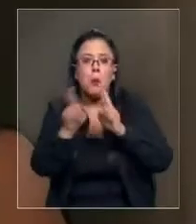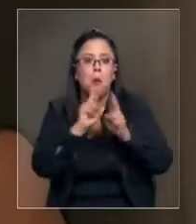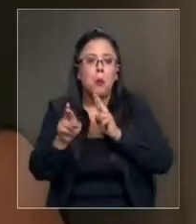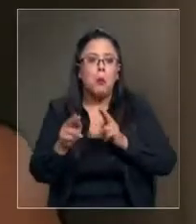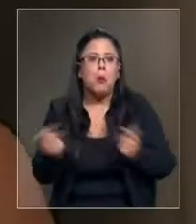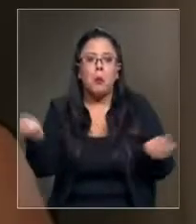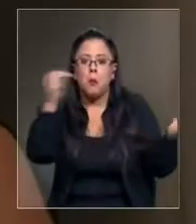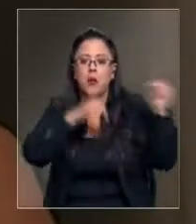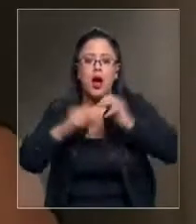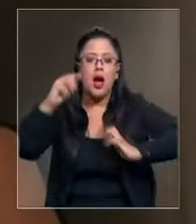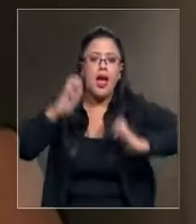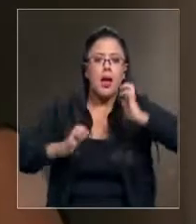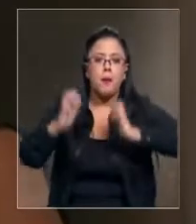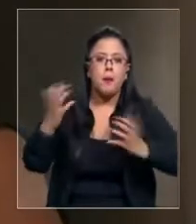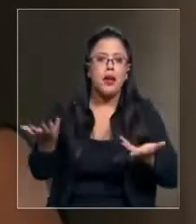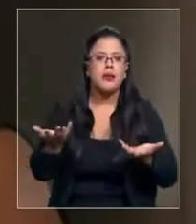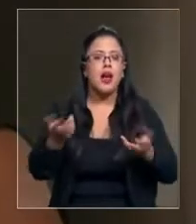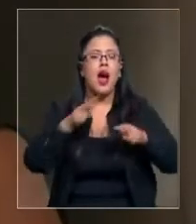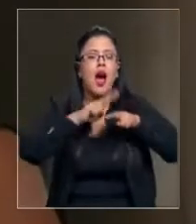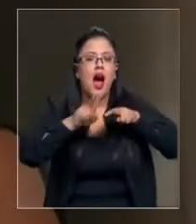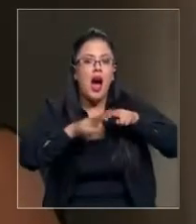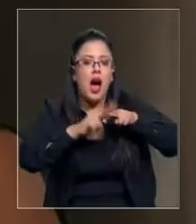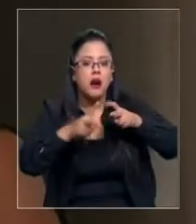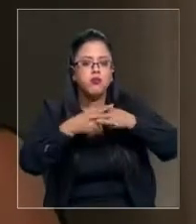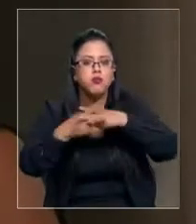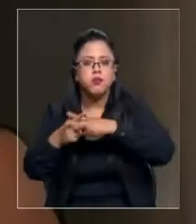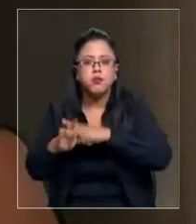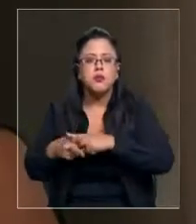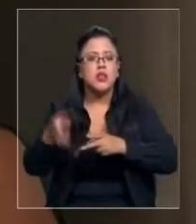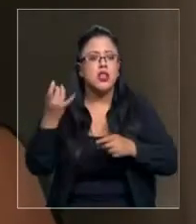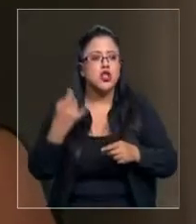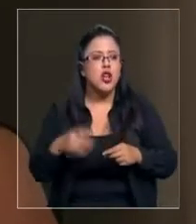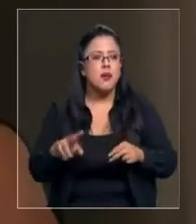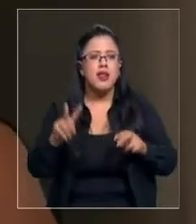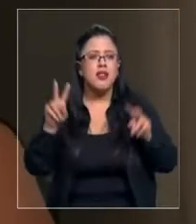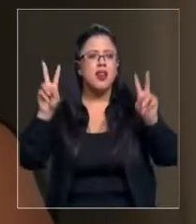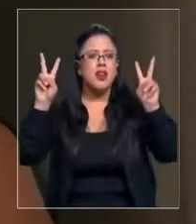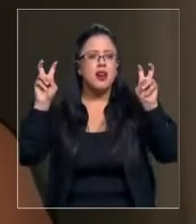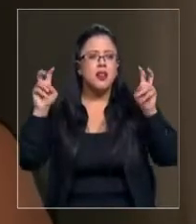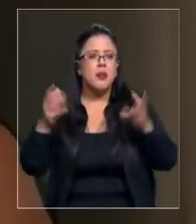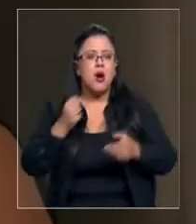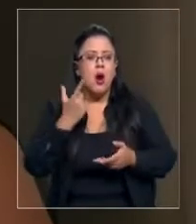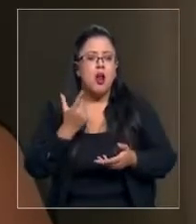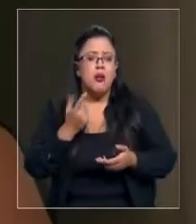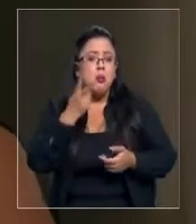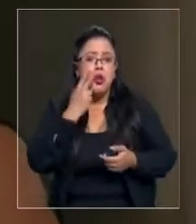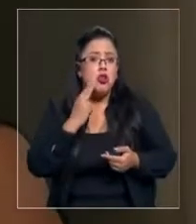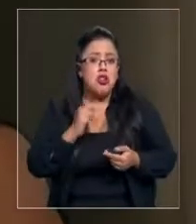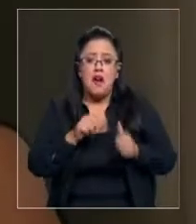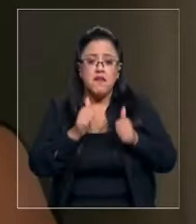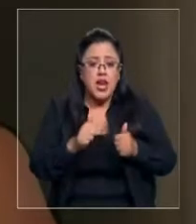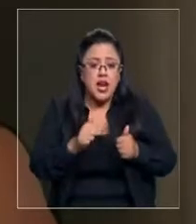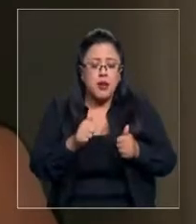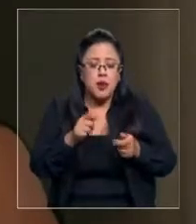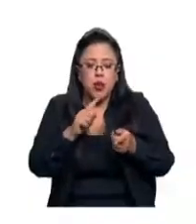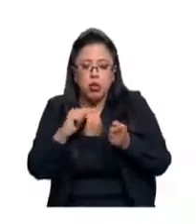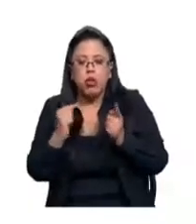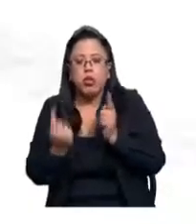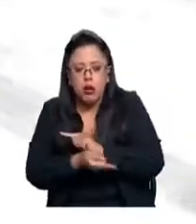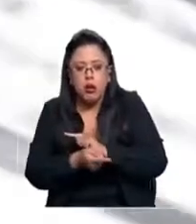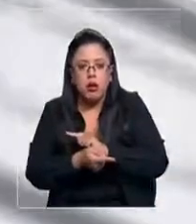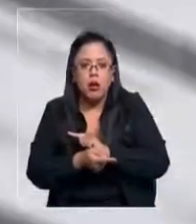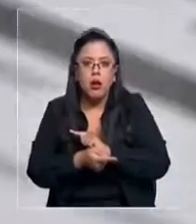empresas supuestamente a reparar, de las cuales se arreglaba el tema dos días y después volvíamos a lo mismo.